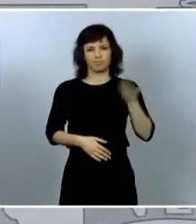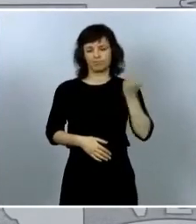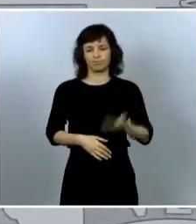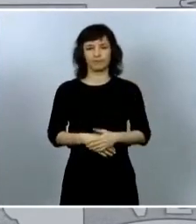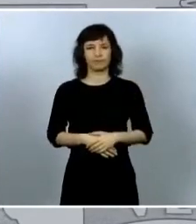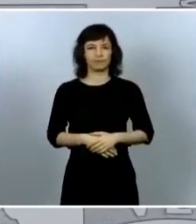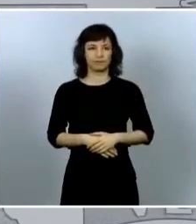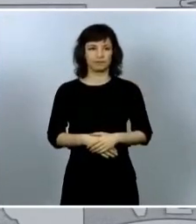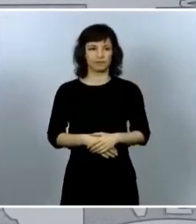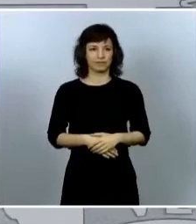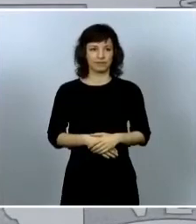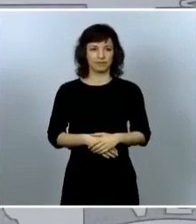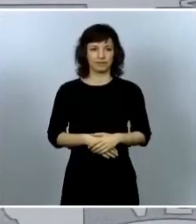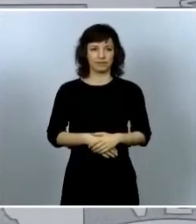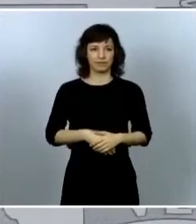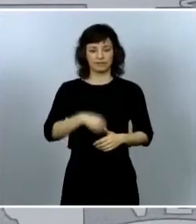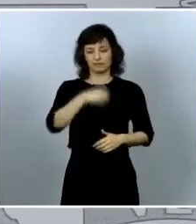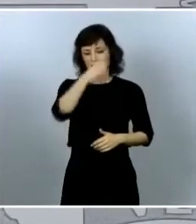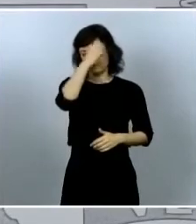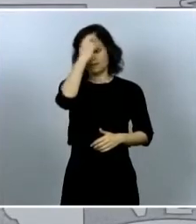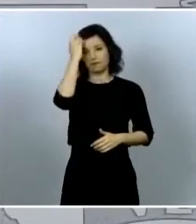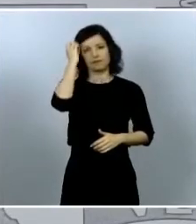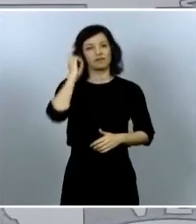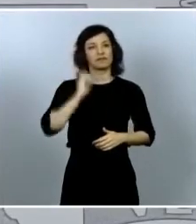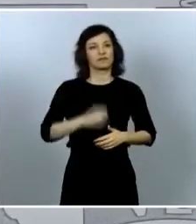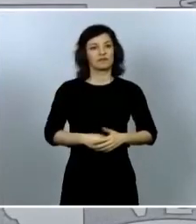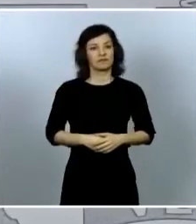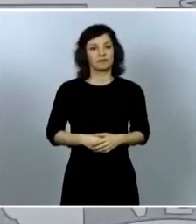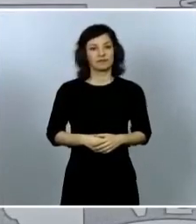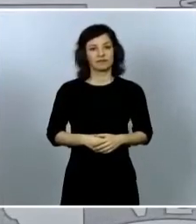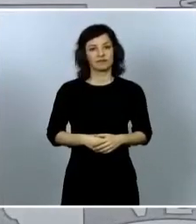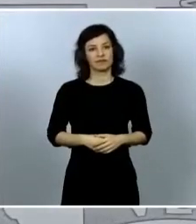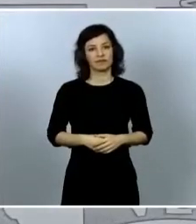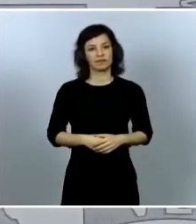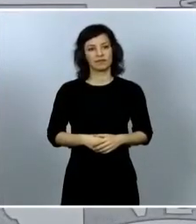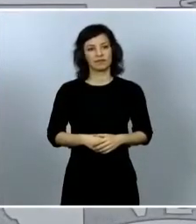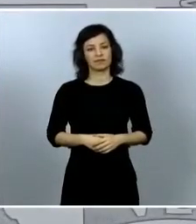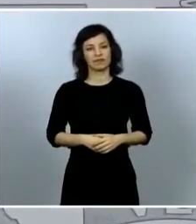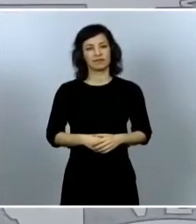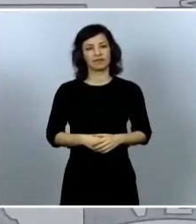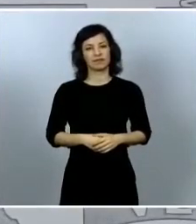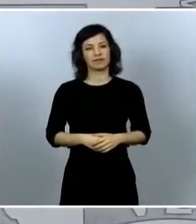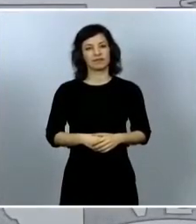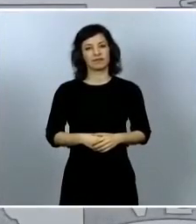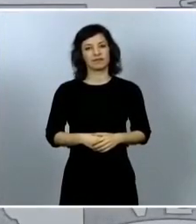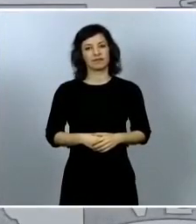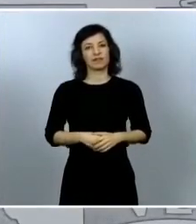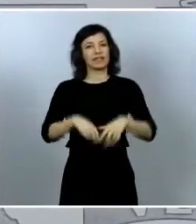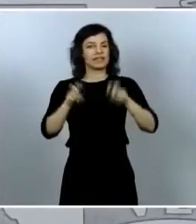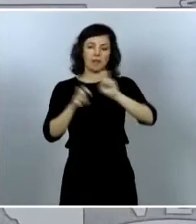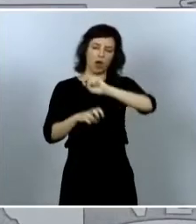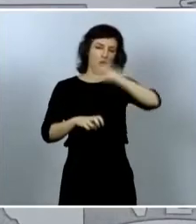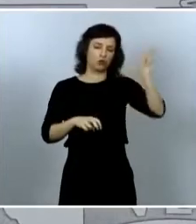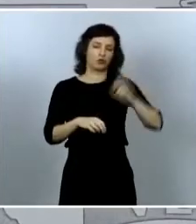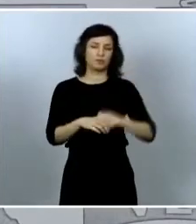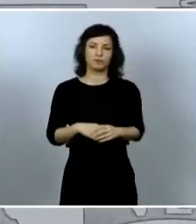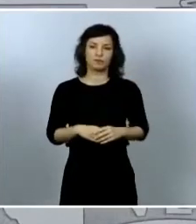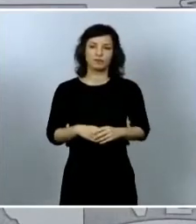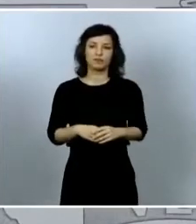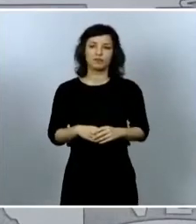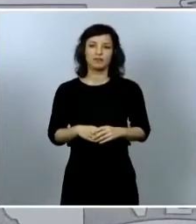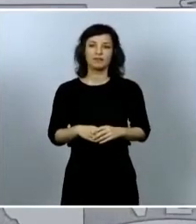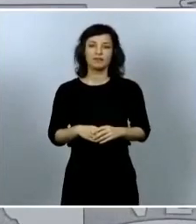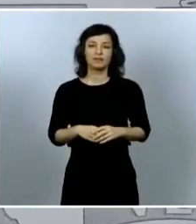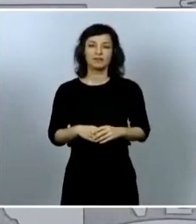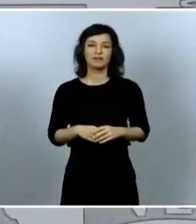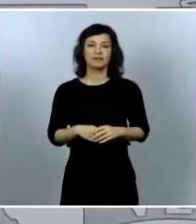otra de las cuestiones que querría trasladarles es que las semanas transcurridas desde el inicio o desde el anuncio mejor dicho las hemos